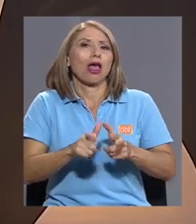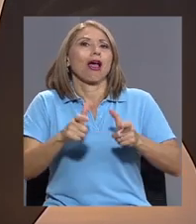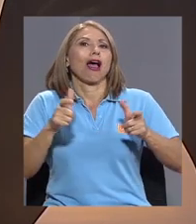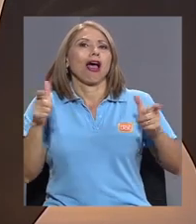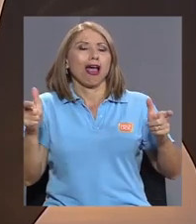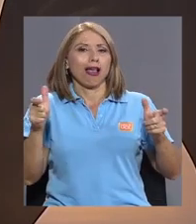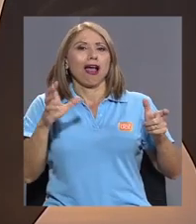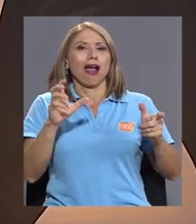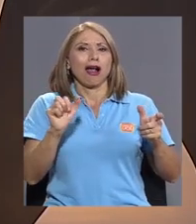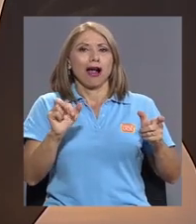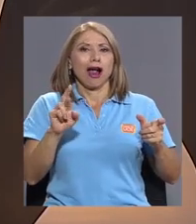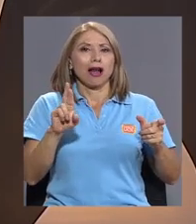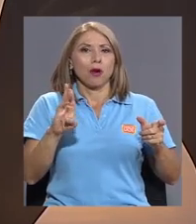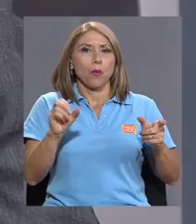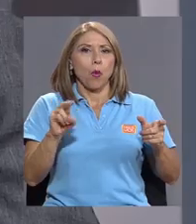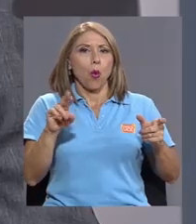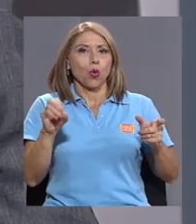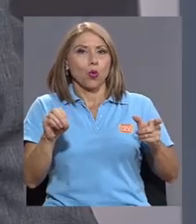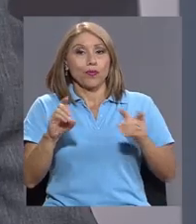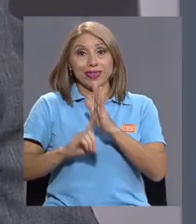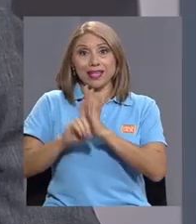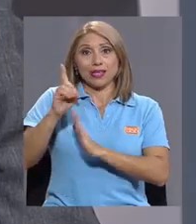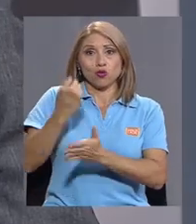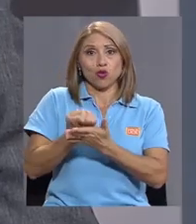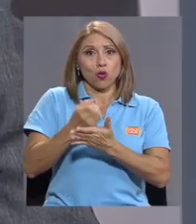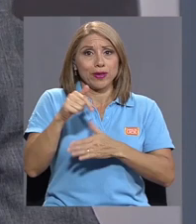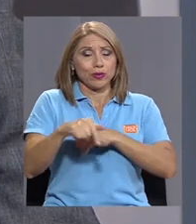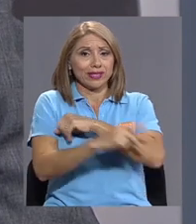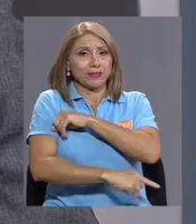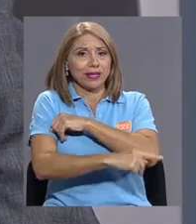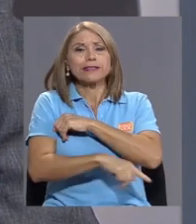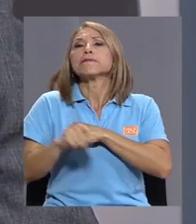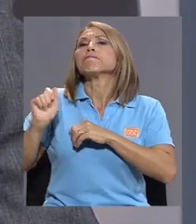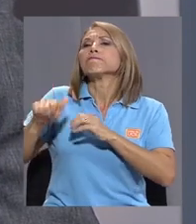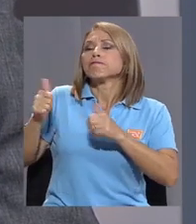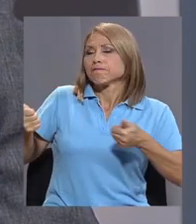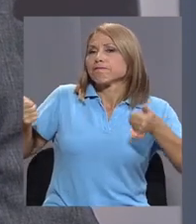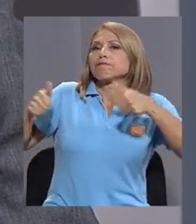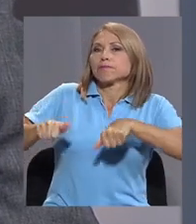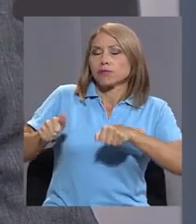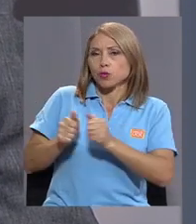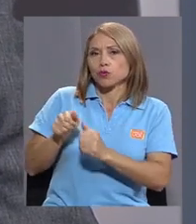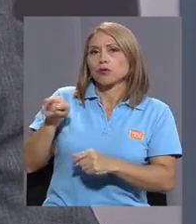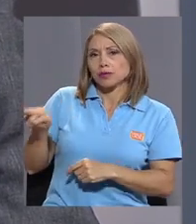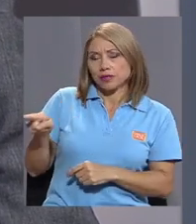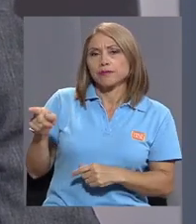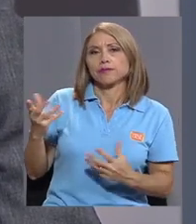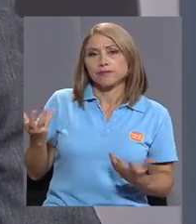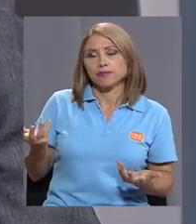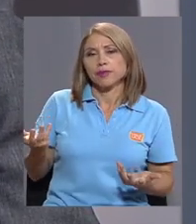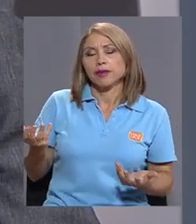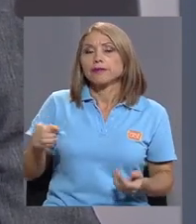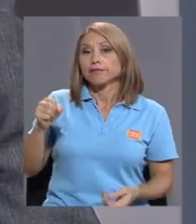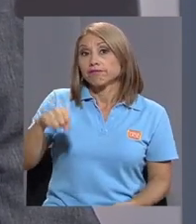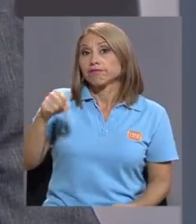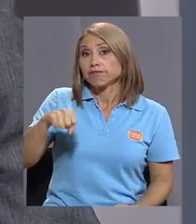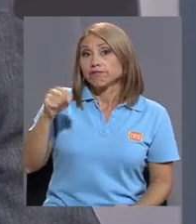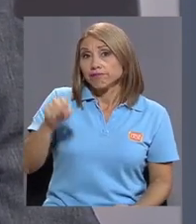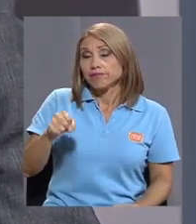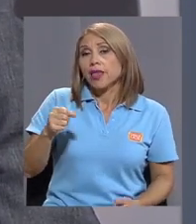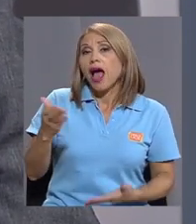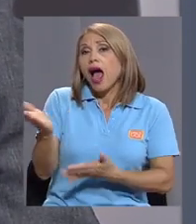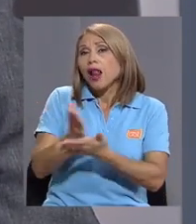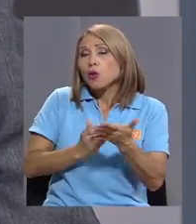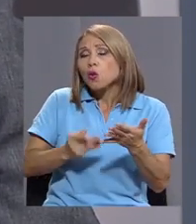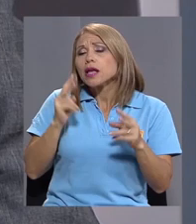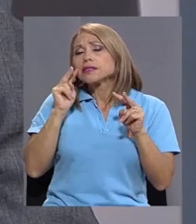más en el desarrollo económico de este país? Sí, coincido totalmente con usted, Jorge, en el sentido de que efectivamente, según